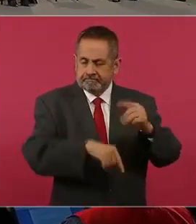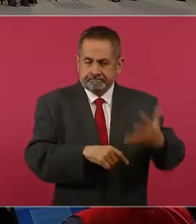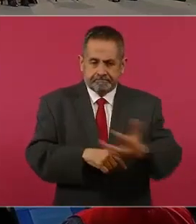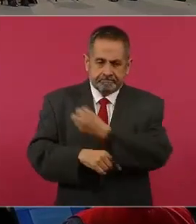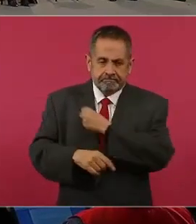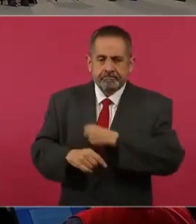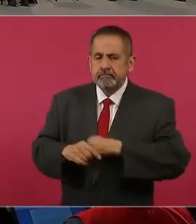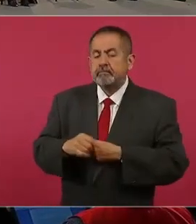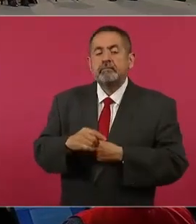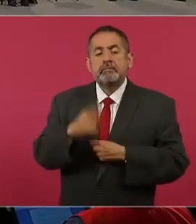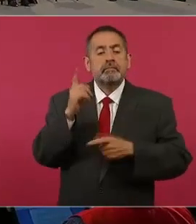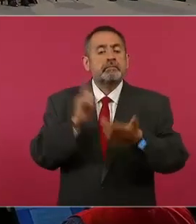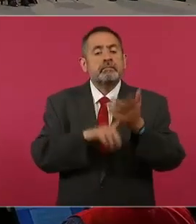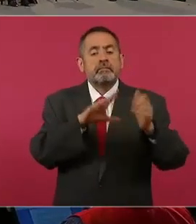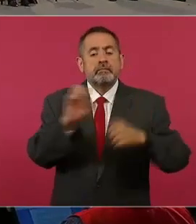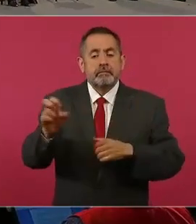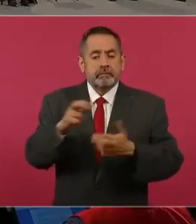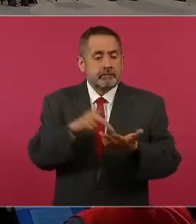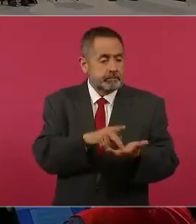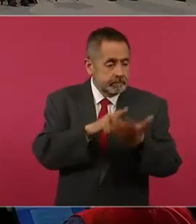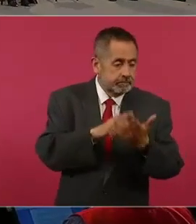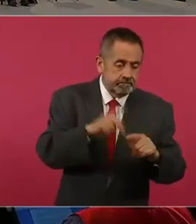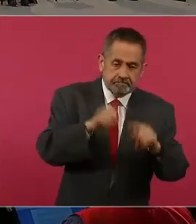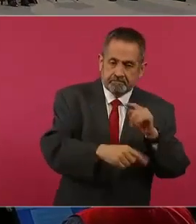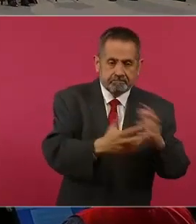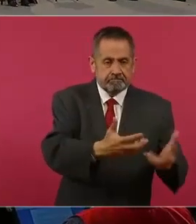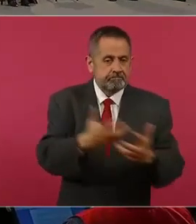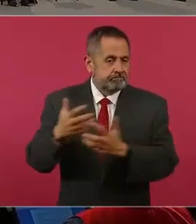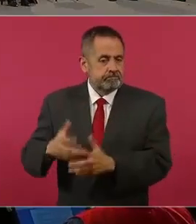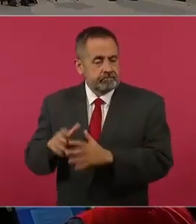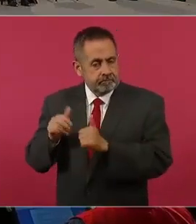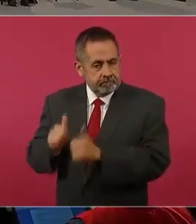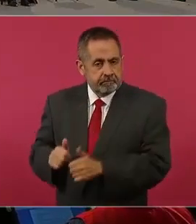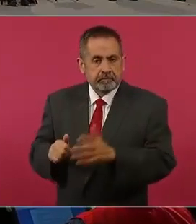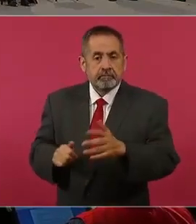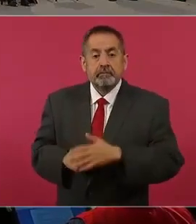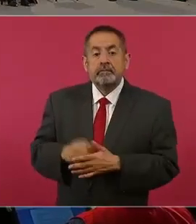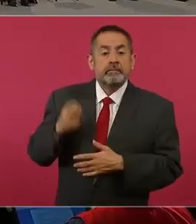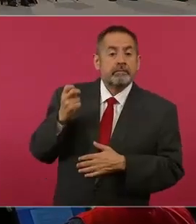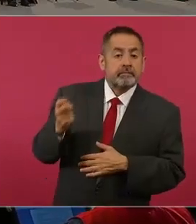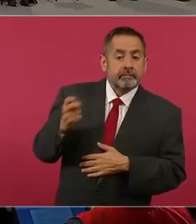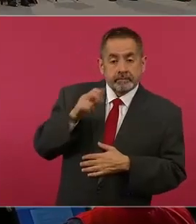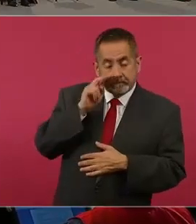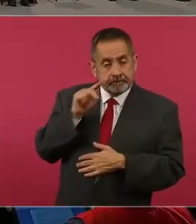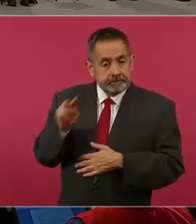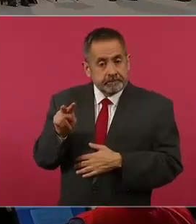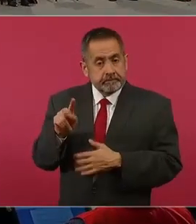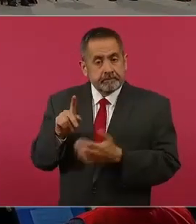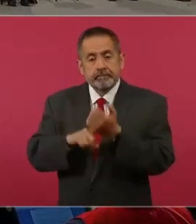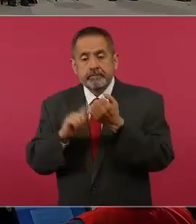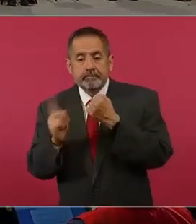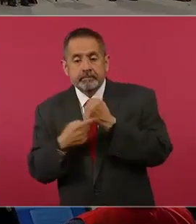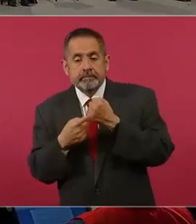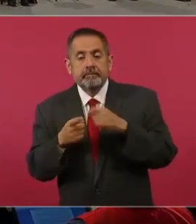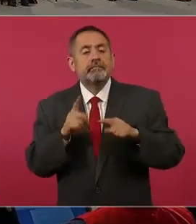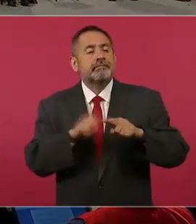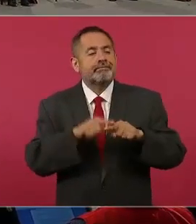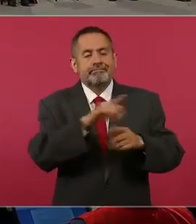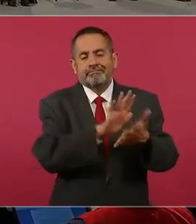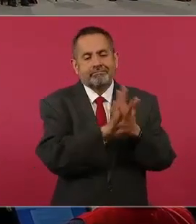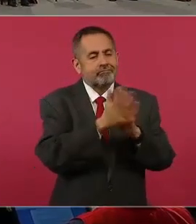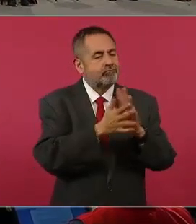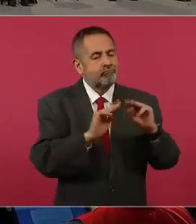.500 kilogramos de producto asegurado. Aquí, en esta actividad, también está detrás de todo esto la